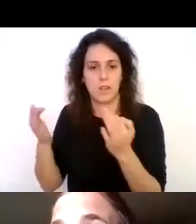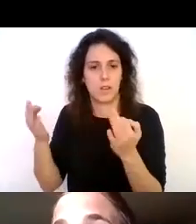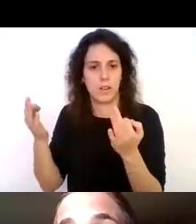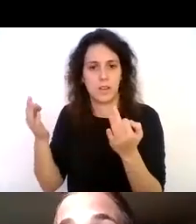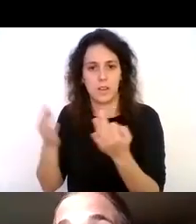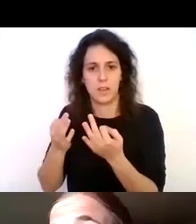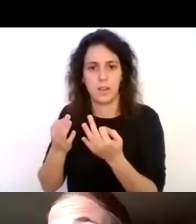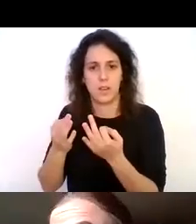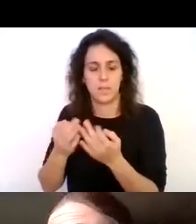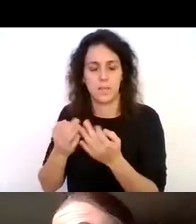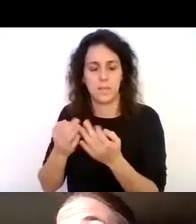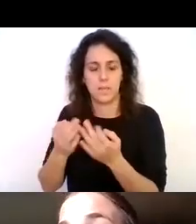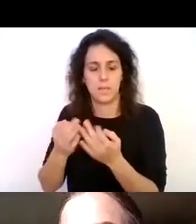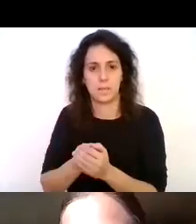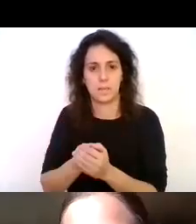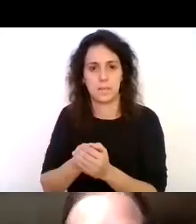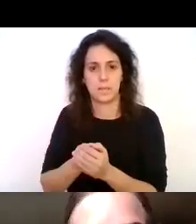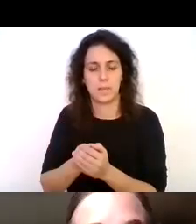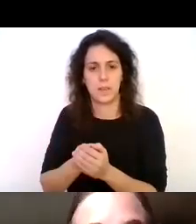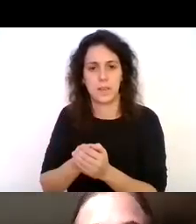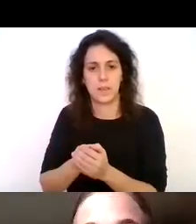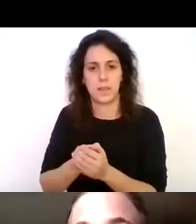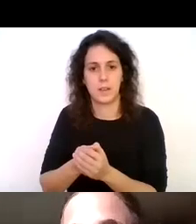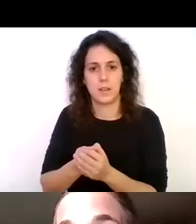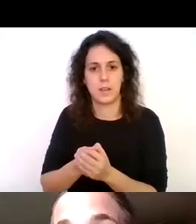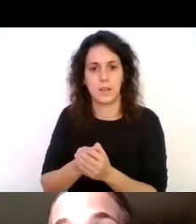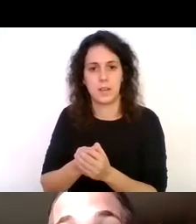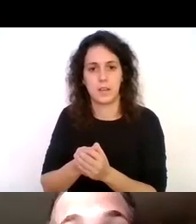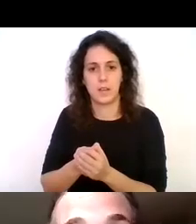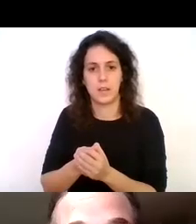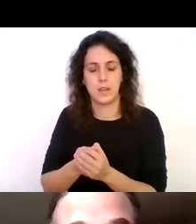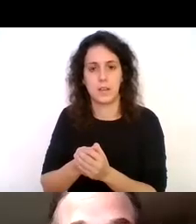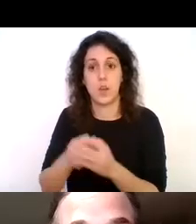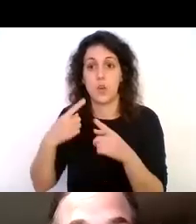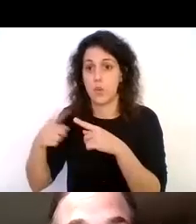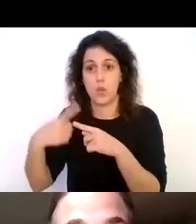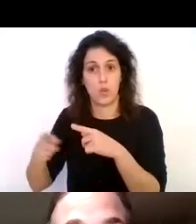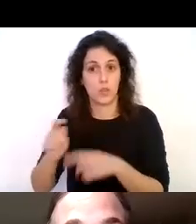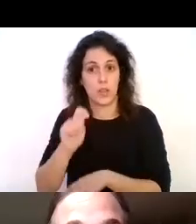casi nada es inalcanzable